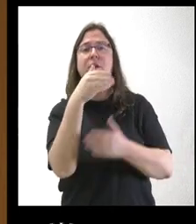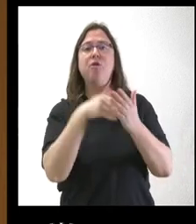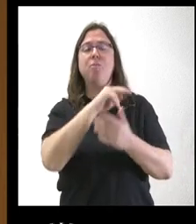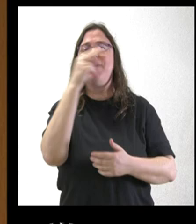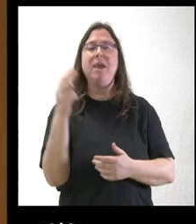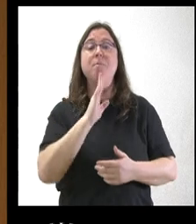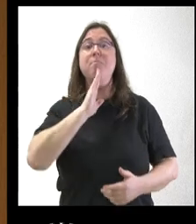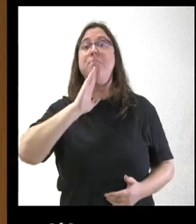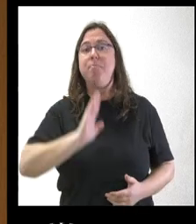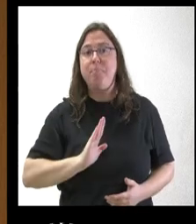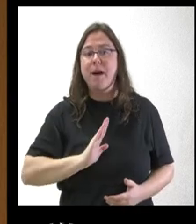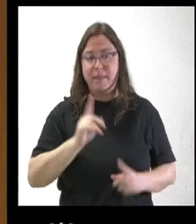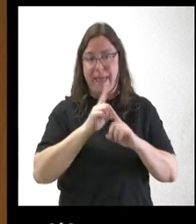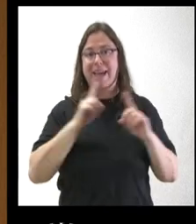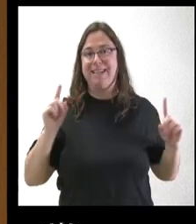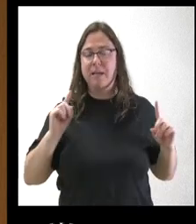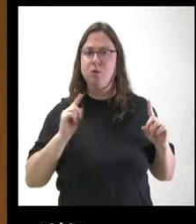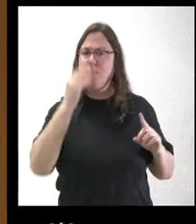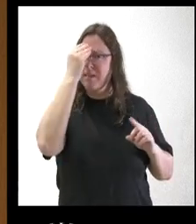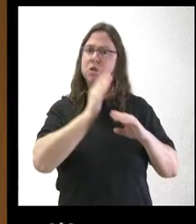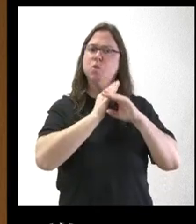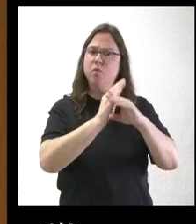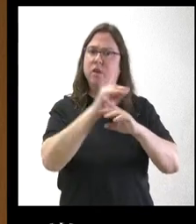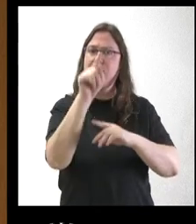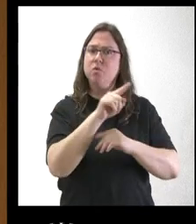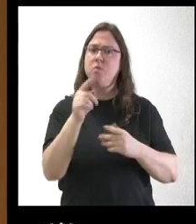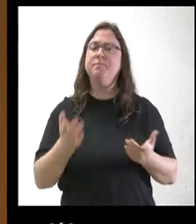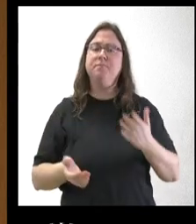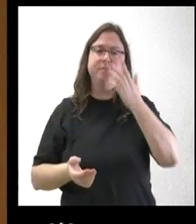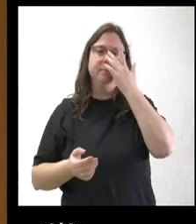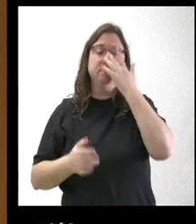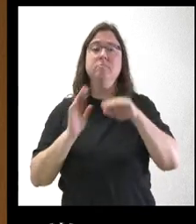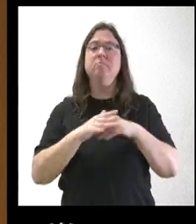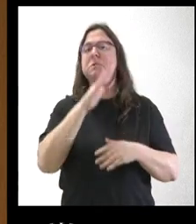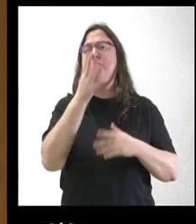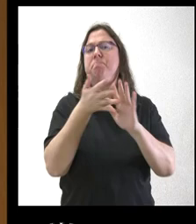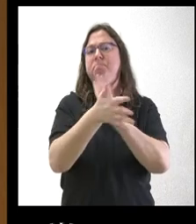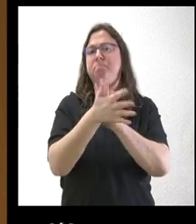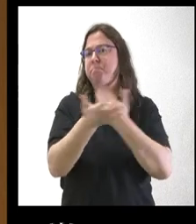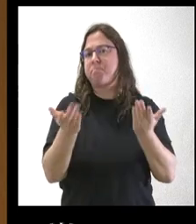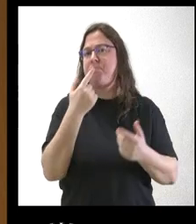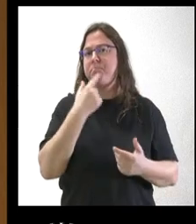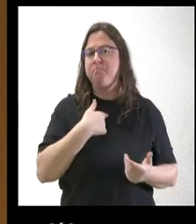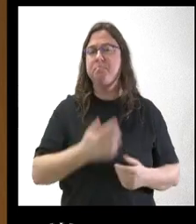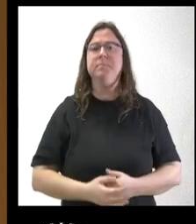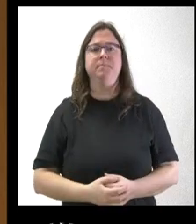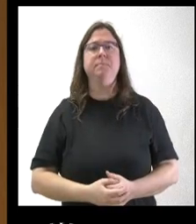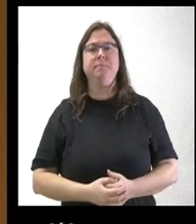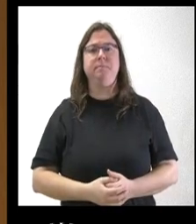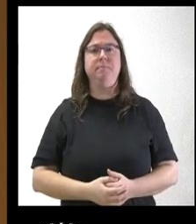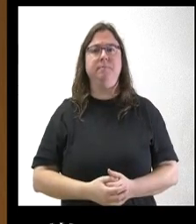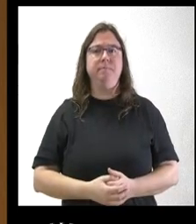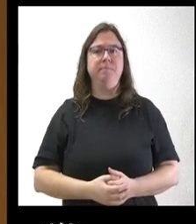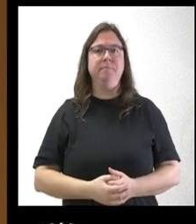que parece que presupuestarán para este año son suficientes, ¿con qué argumento pueden decir que haya más